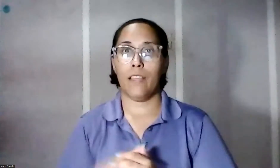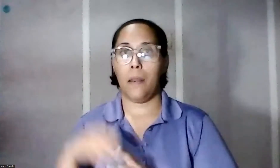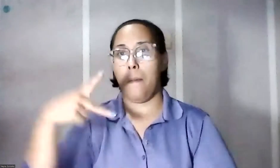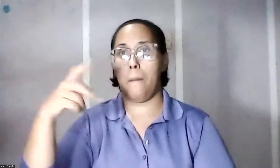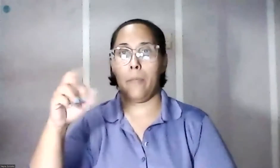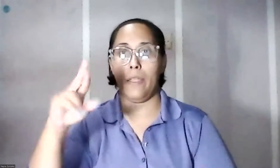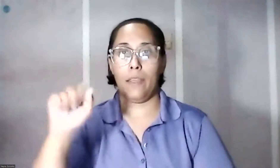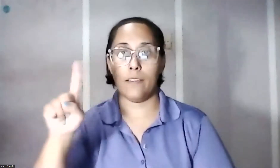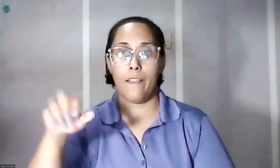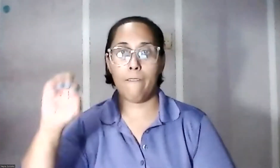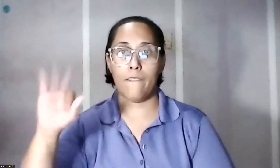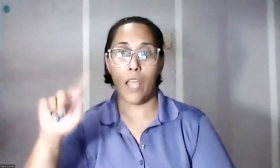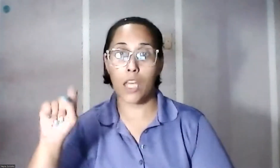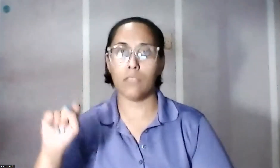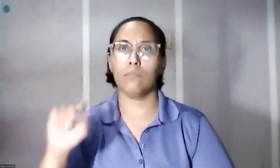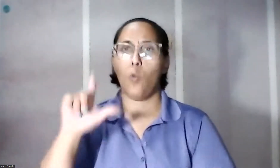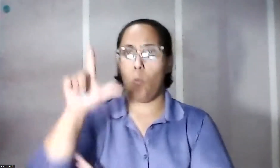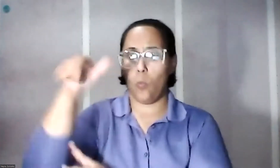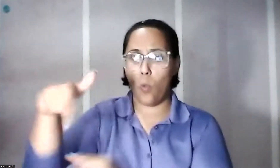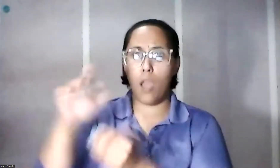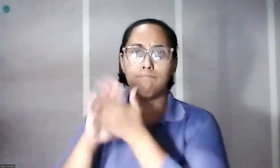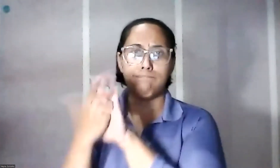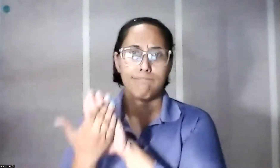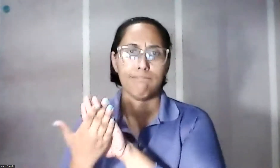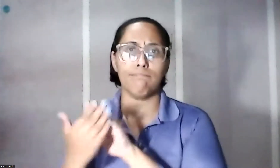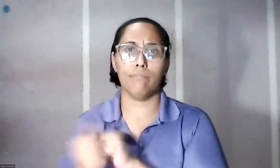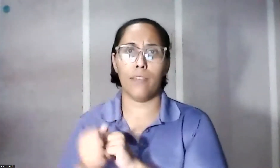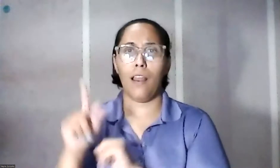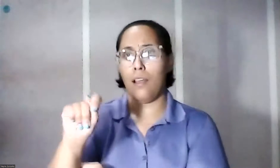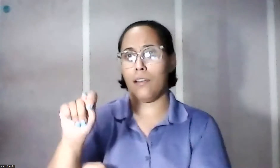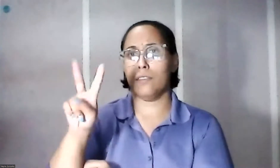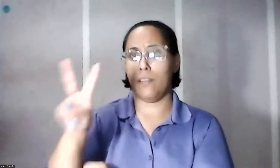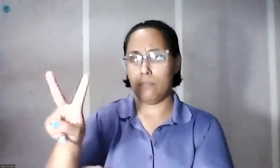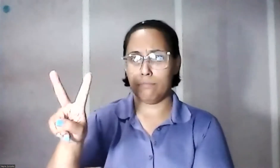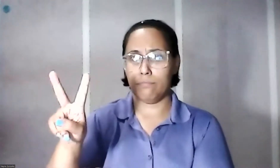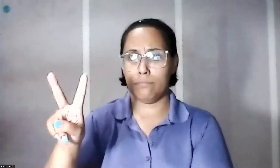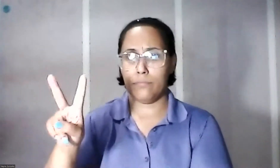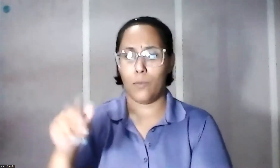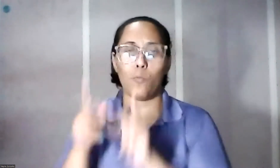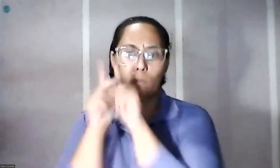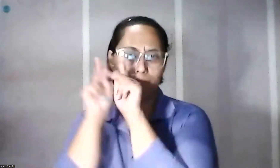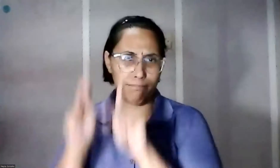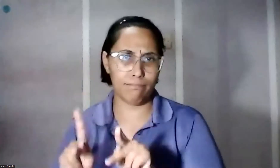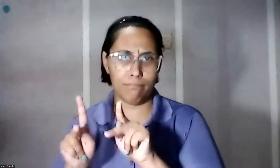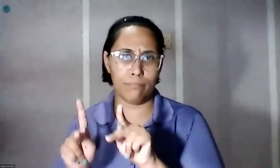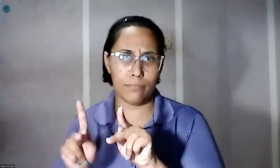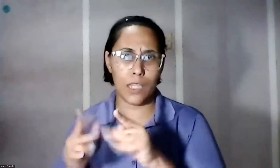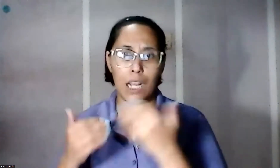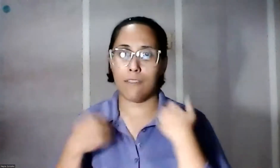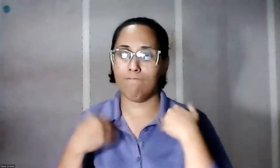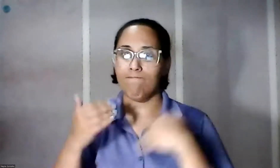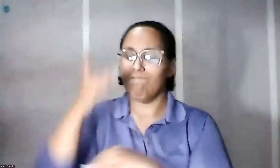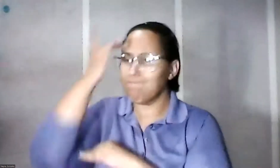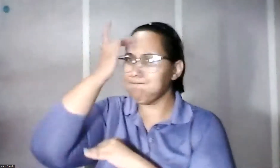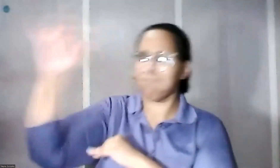Perri, que luego hizo la transición a la televisión, estamos hablando de una persona que tenía un conocimiento